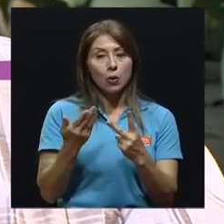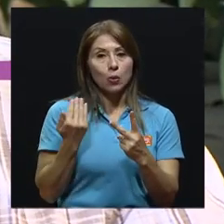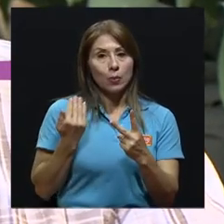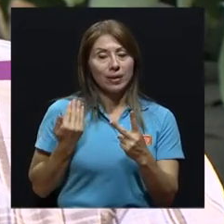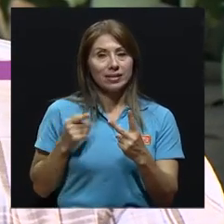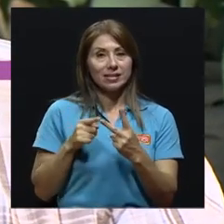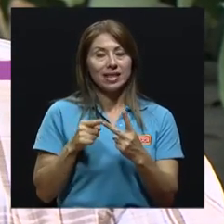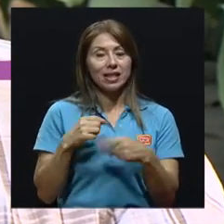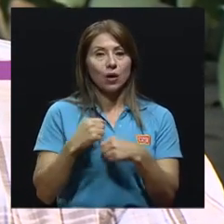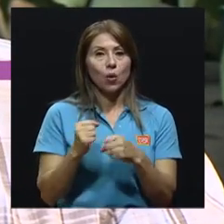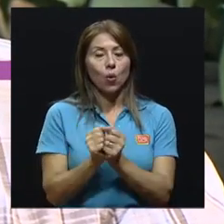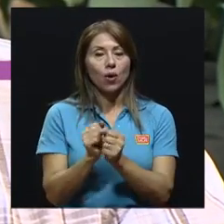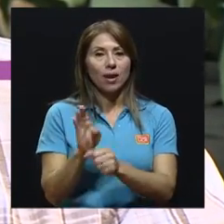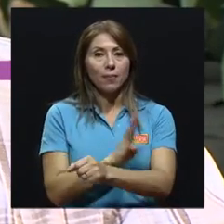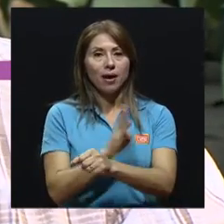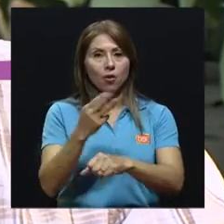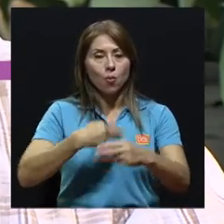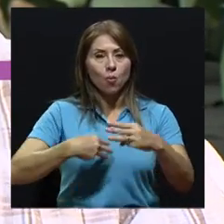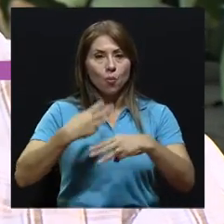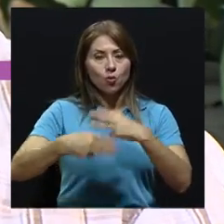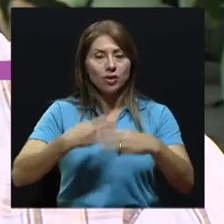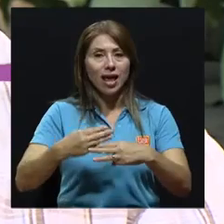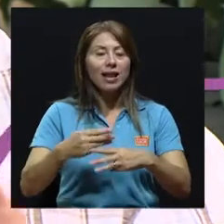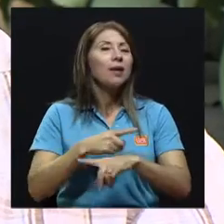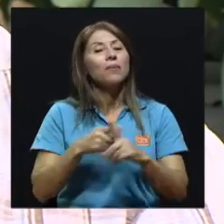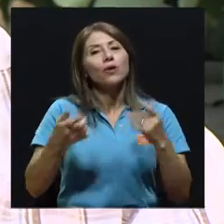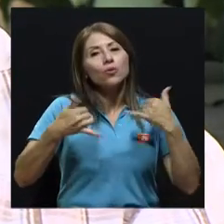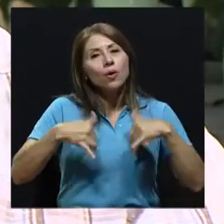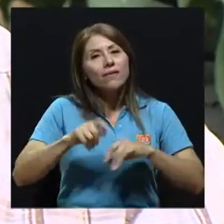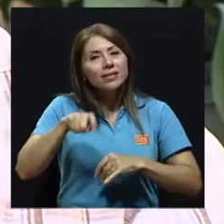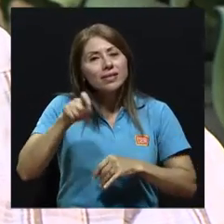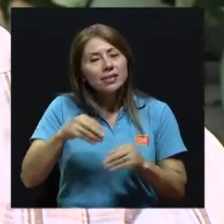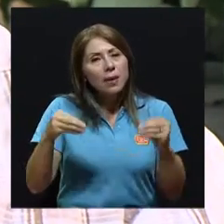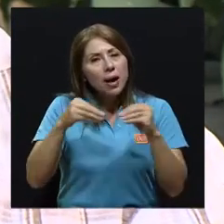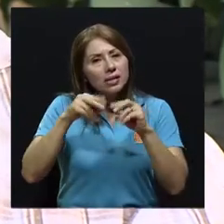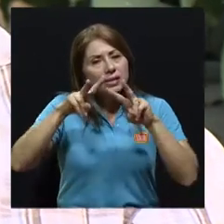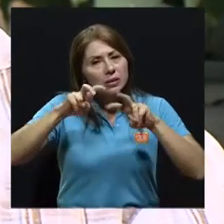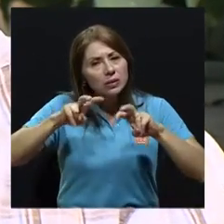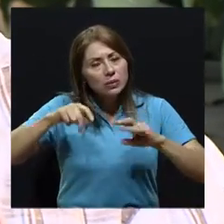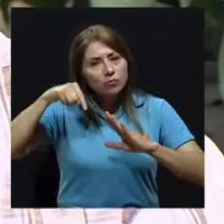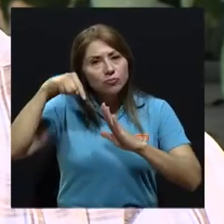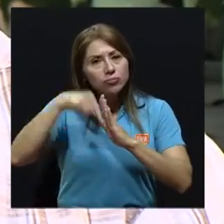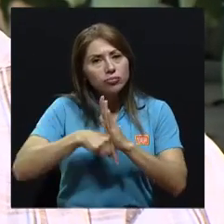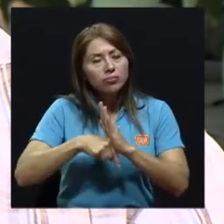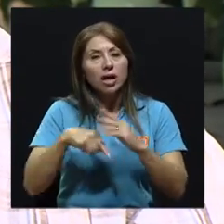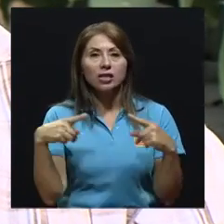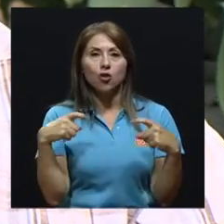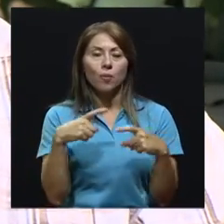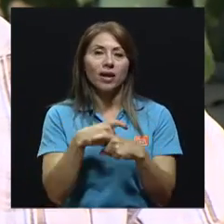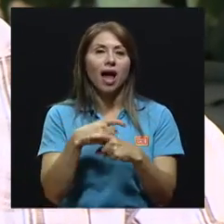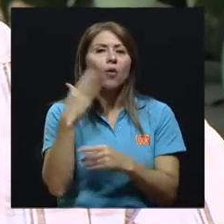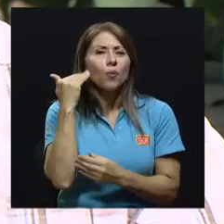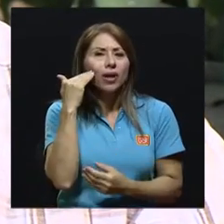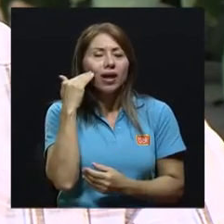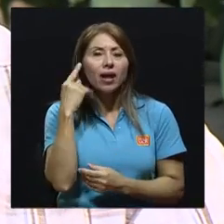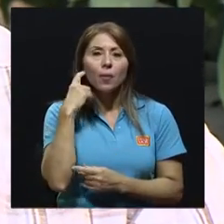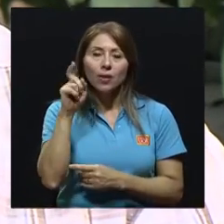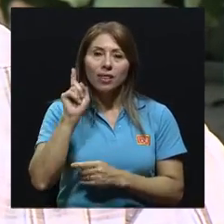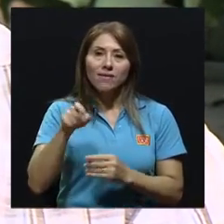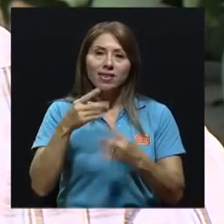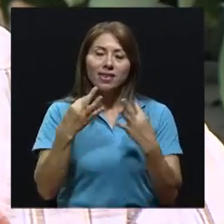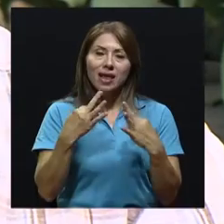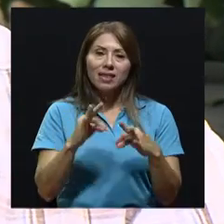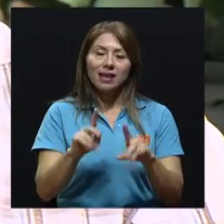reciente que se hizo con el Banco Mundial. Pero, bueno, se necesita todavía estudiar un poco más esto. Entonces, es complicado. ¿Por qué? Porque hay que tratar de